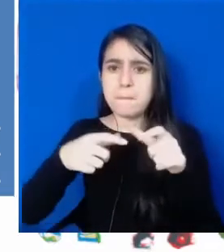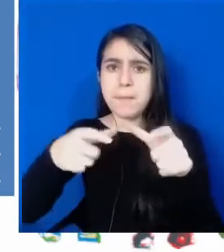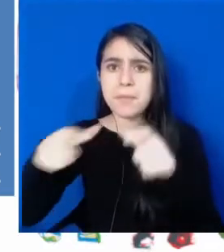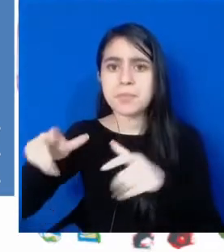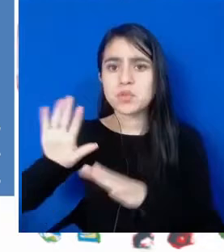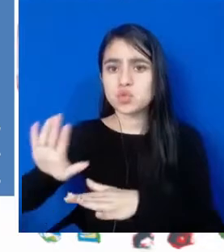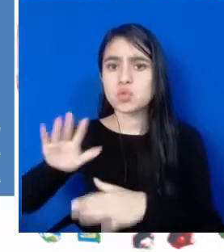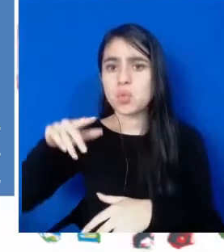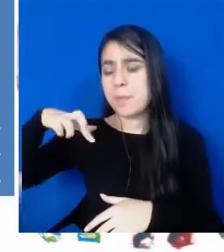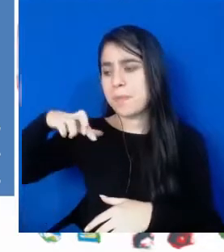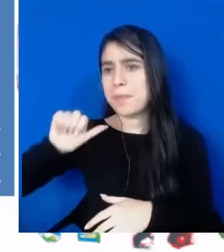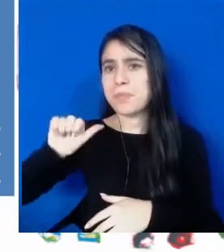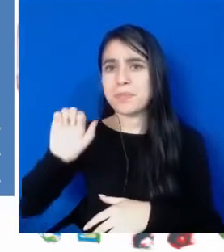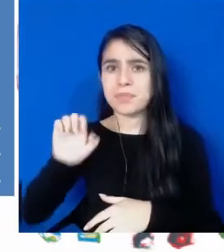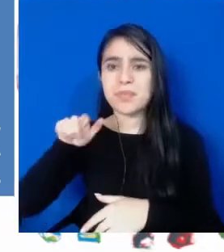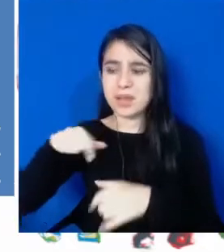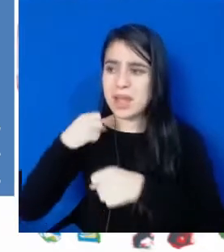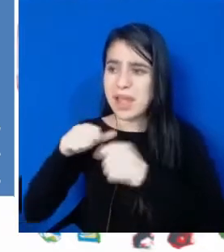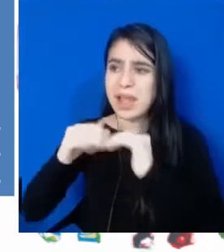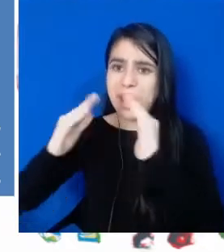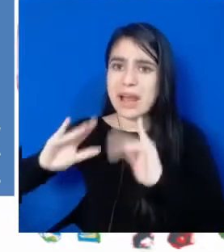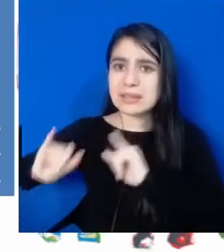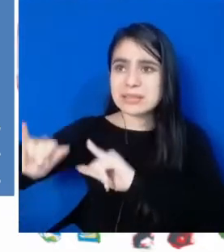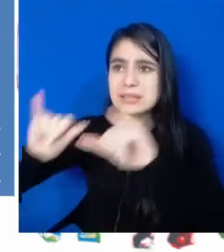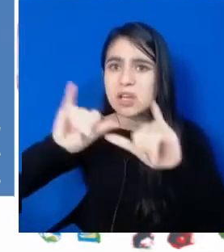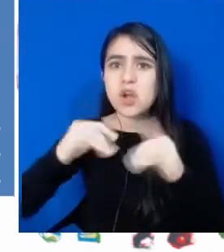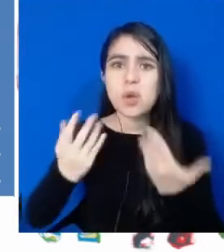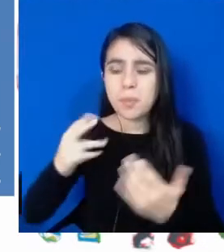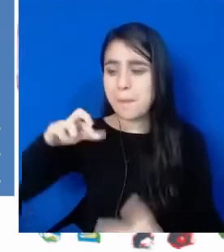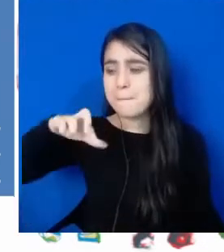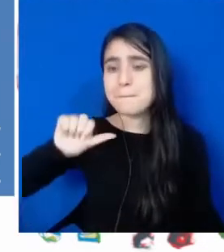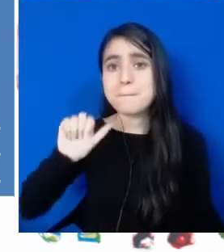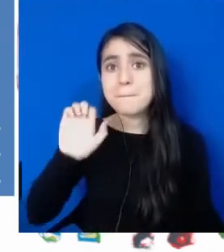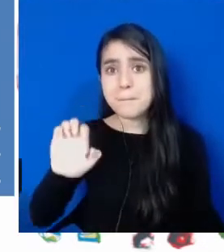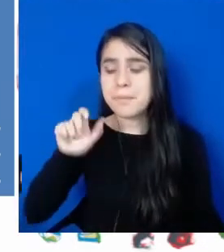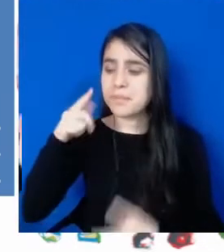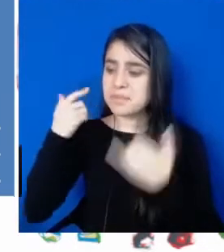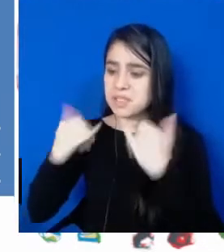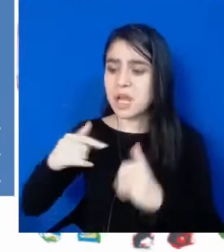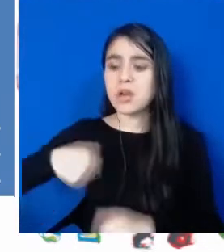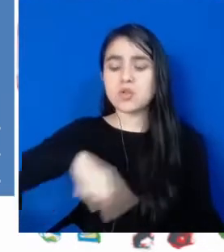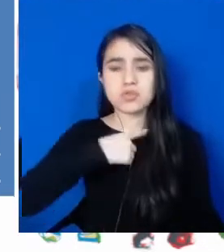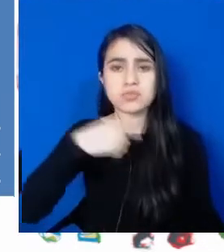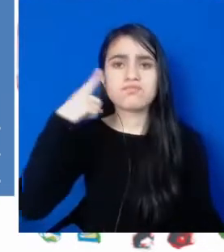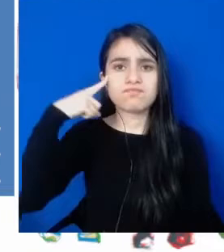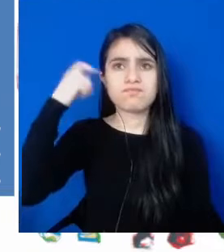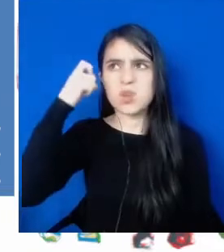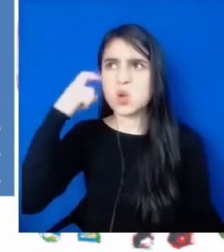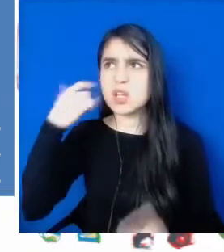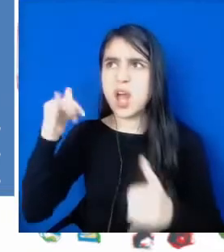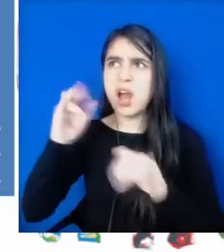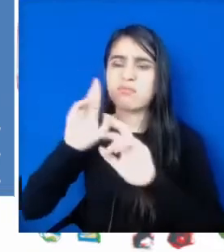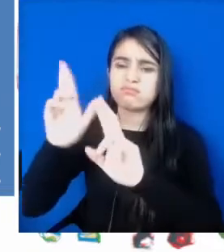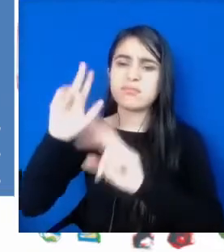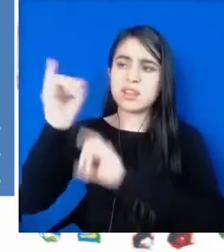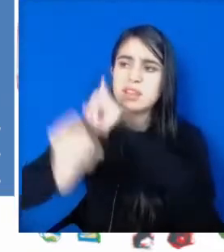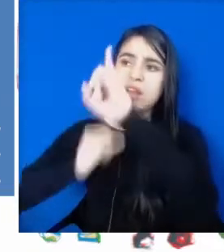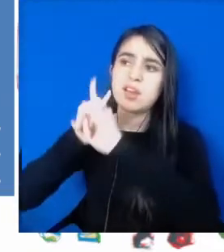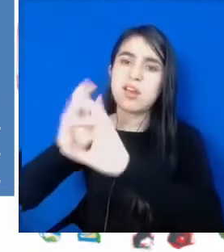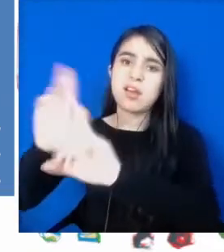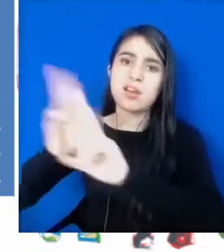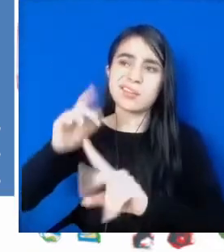momento, ese PAE en casa durante la emergencia. PAE en el que tenemos otro récord reconocido